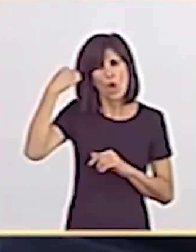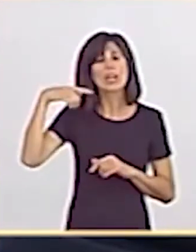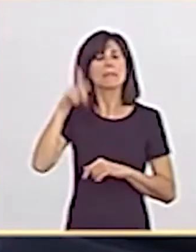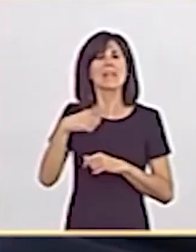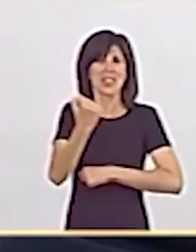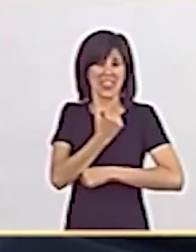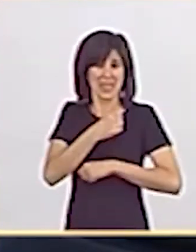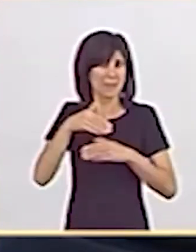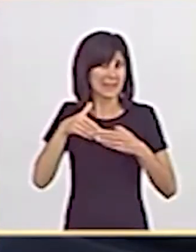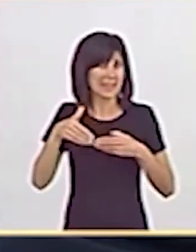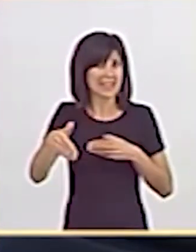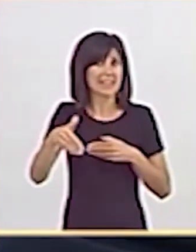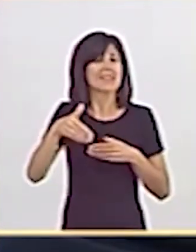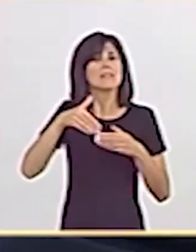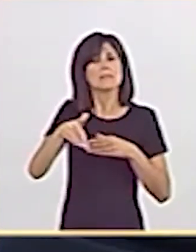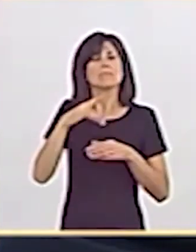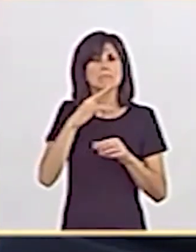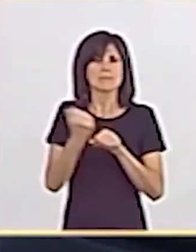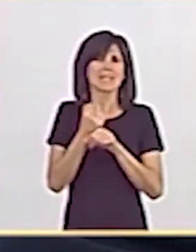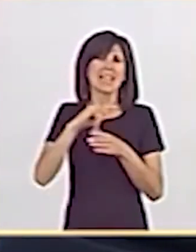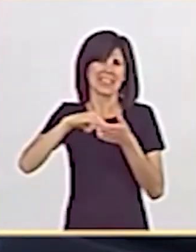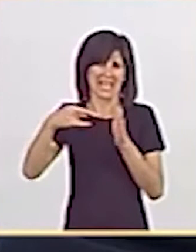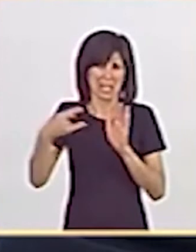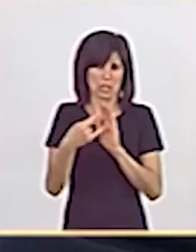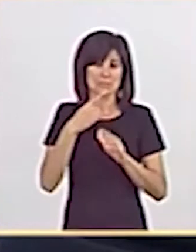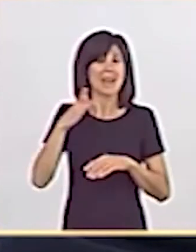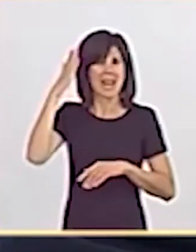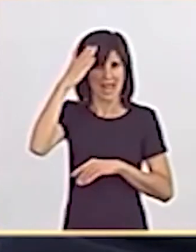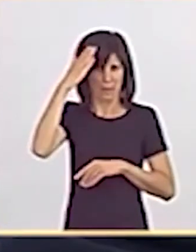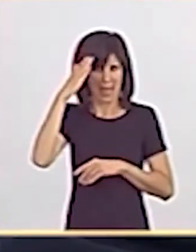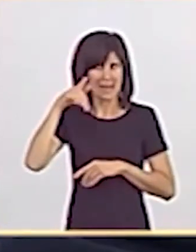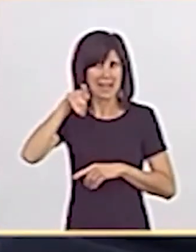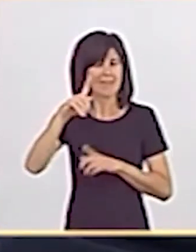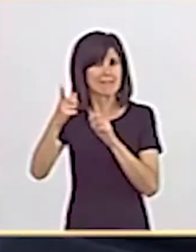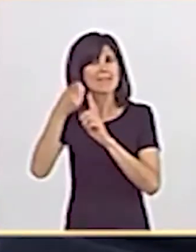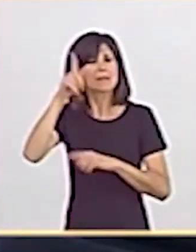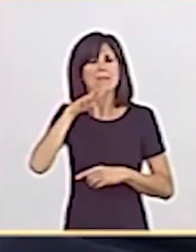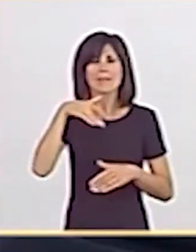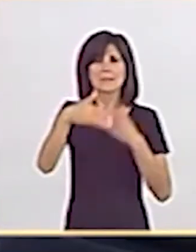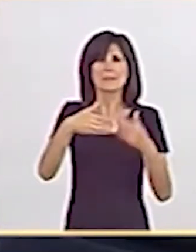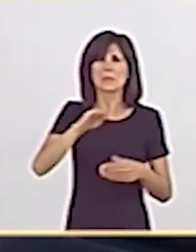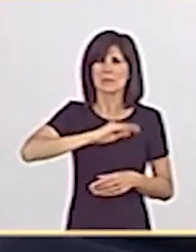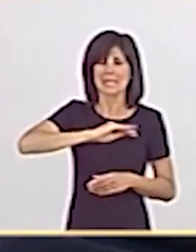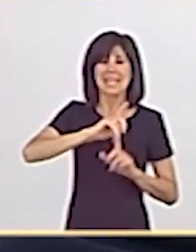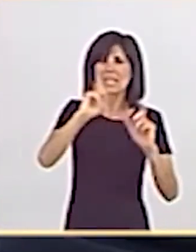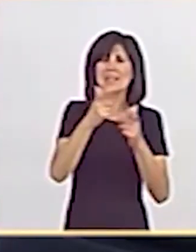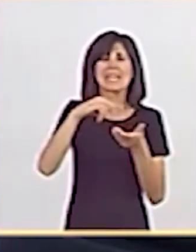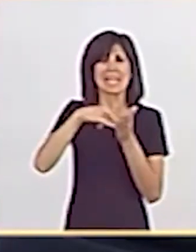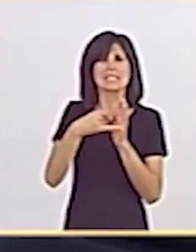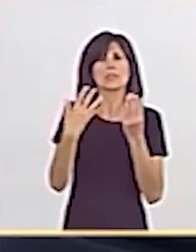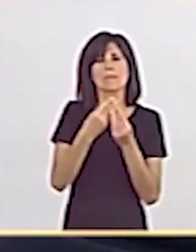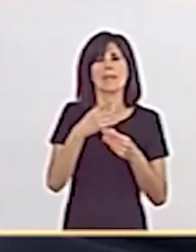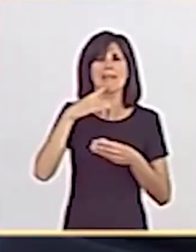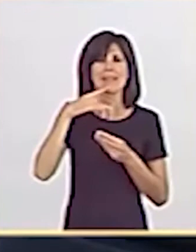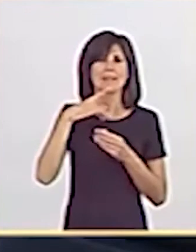previsiblemente más o menos los trabajos técnicos para celebrarlo en Navarra y estamos también avanzando bastante en las reuniones técnicas con